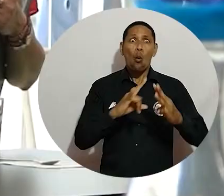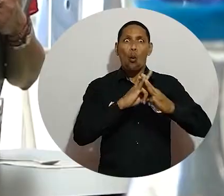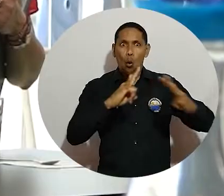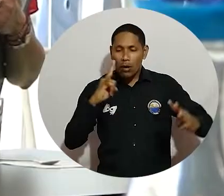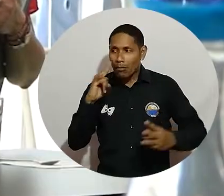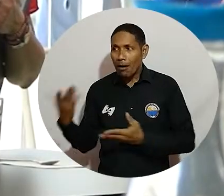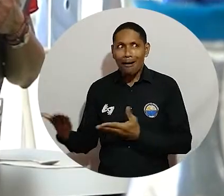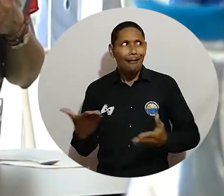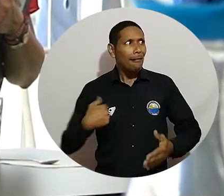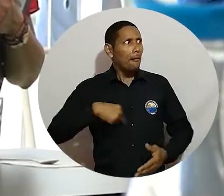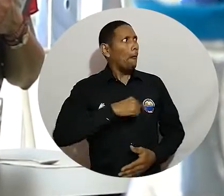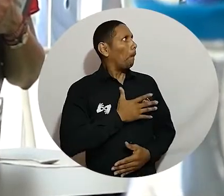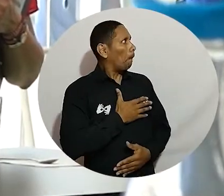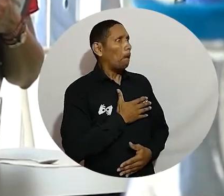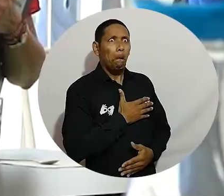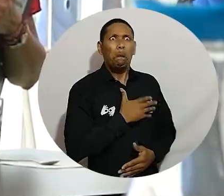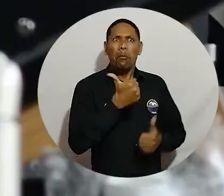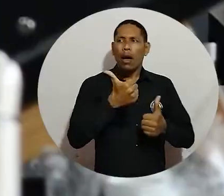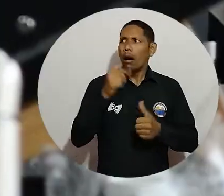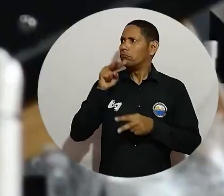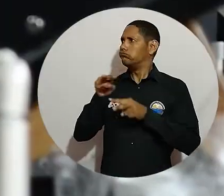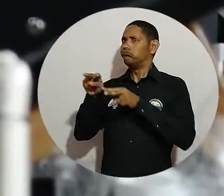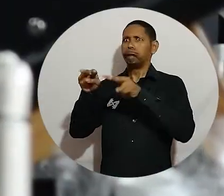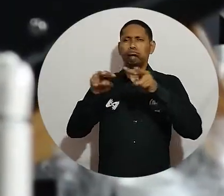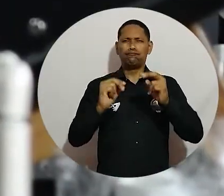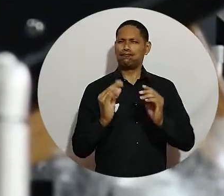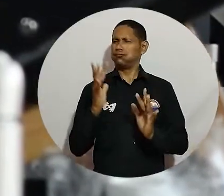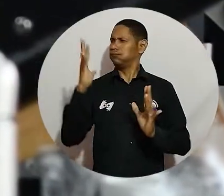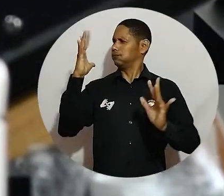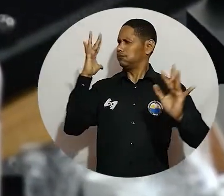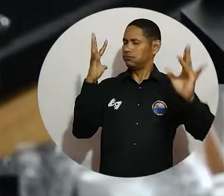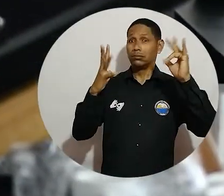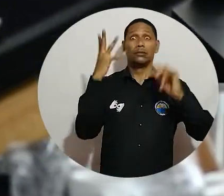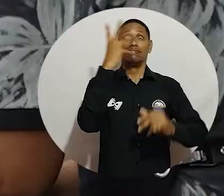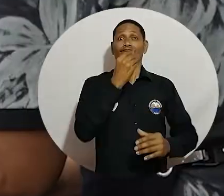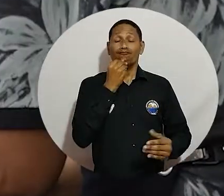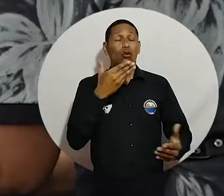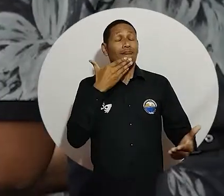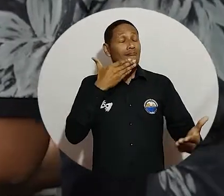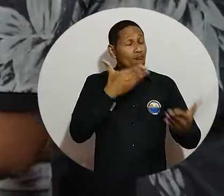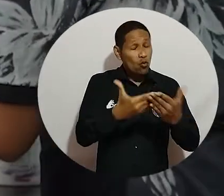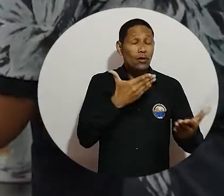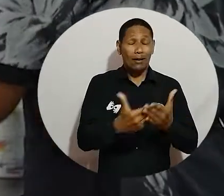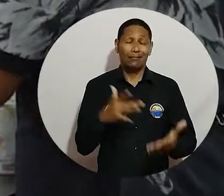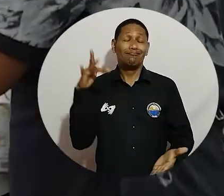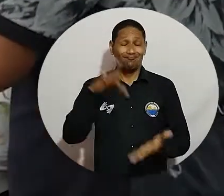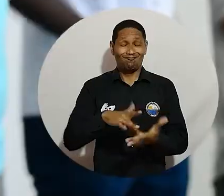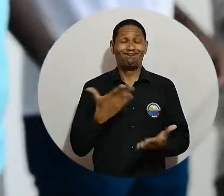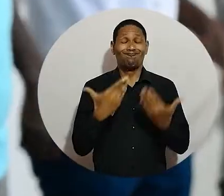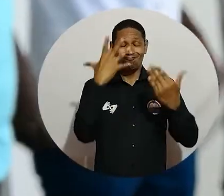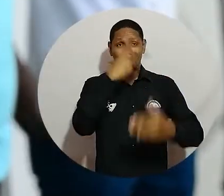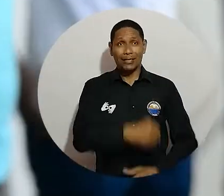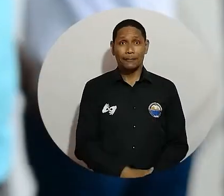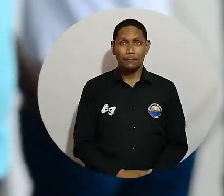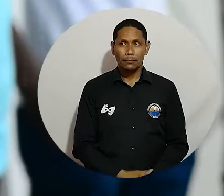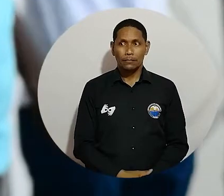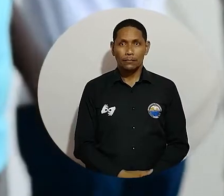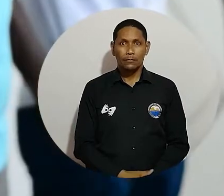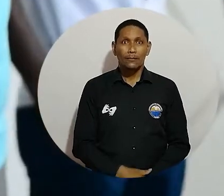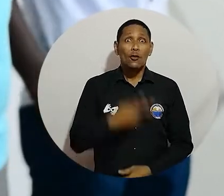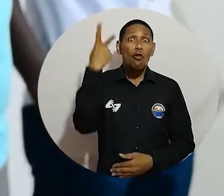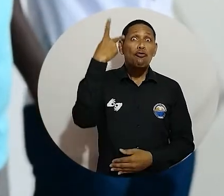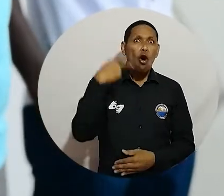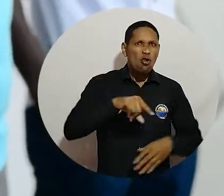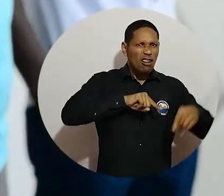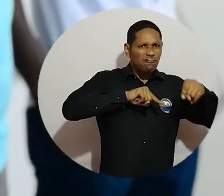digamos que las instalaciones, muchas gracias, ha sido una experiencia muy bonita. Fueron dos días de competencia, en donde los